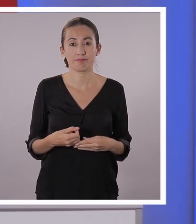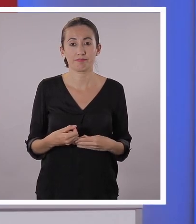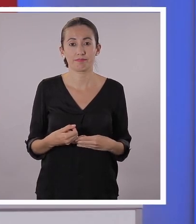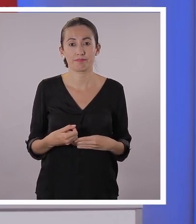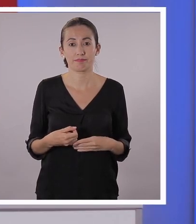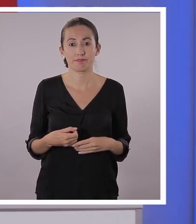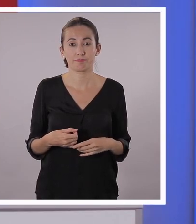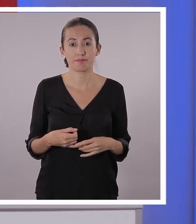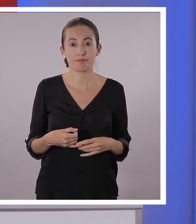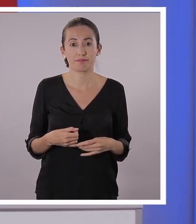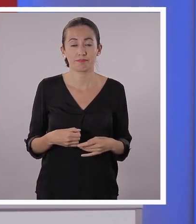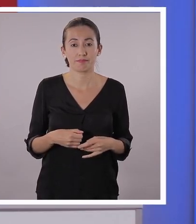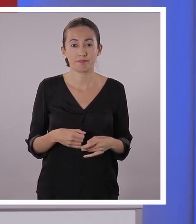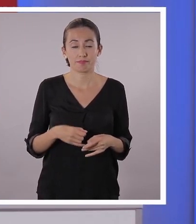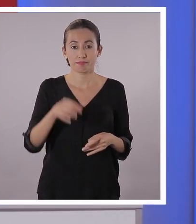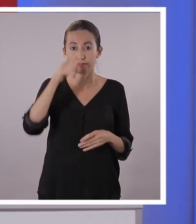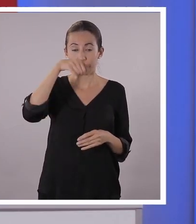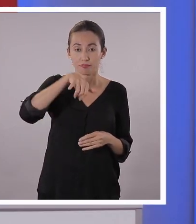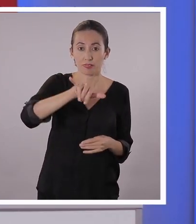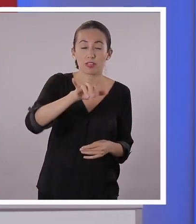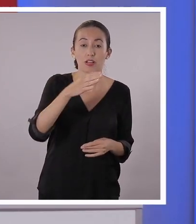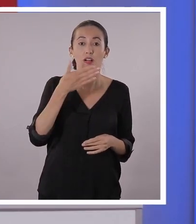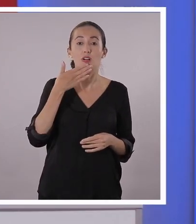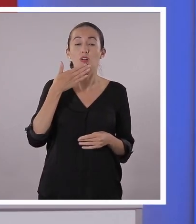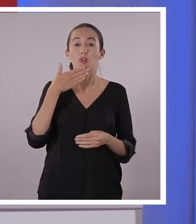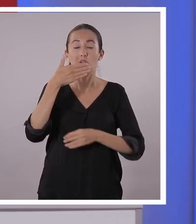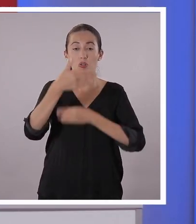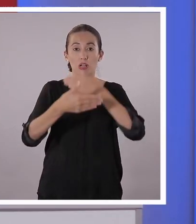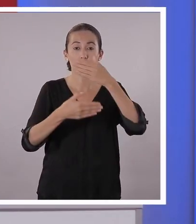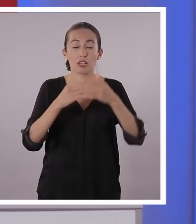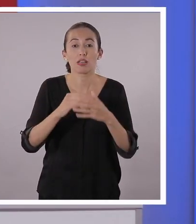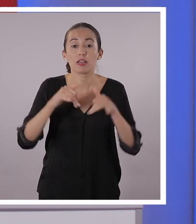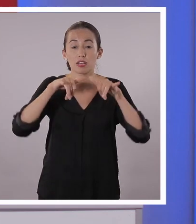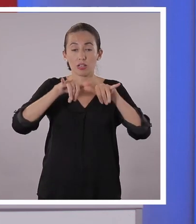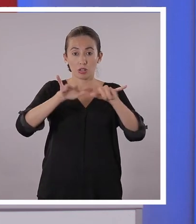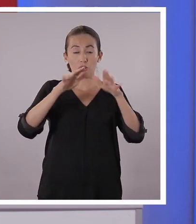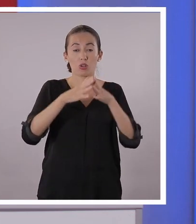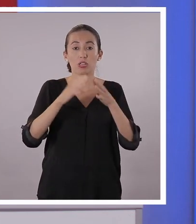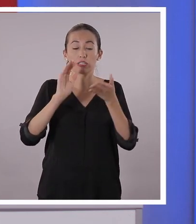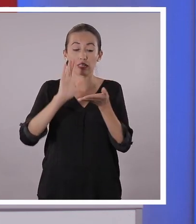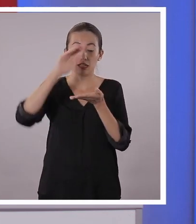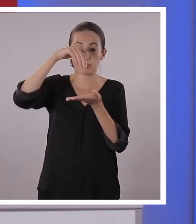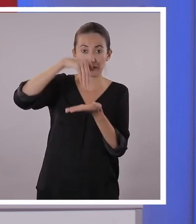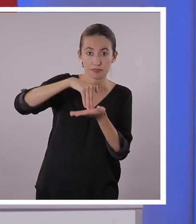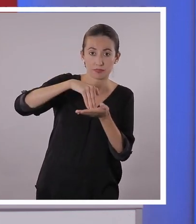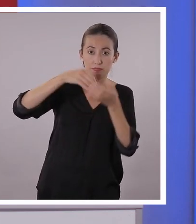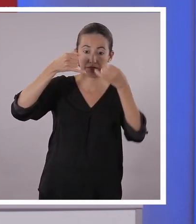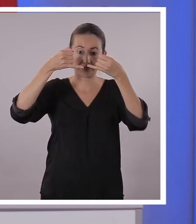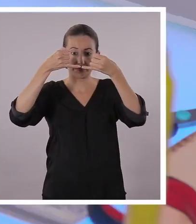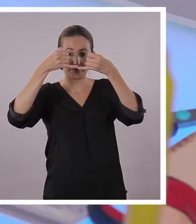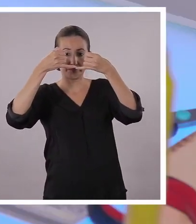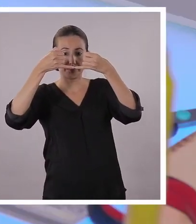De igual manera, en el centro también trazamos una línea. Entonces, medimos el centro.